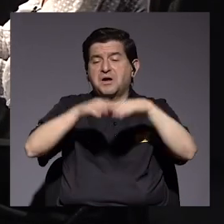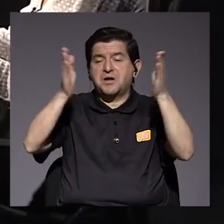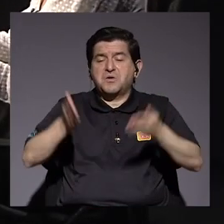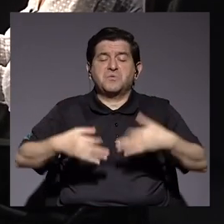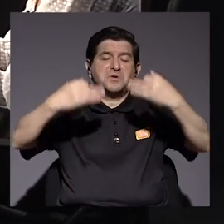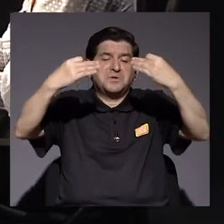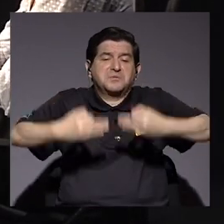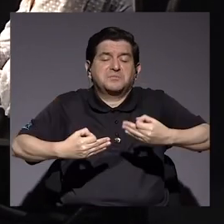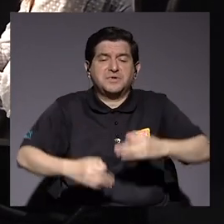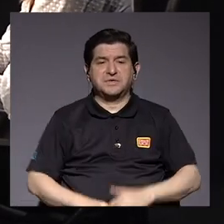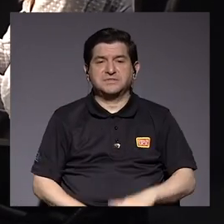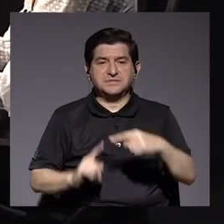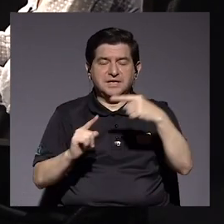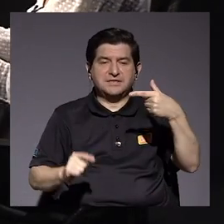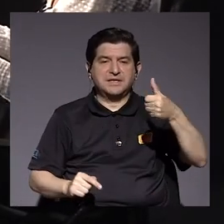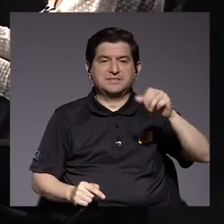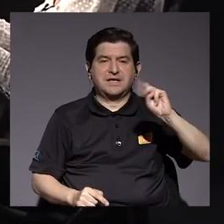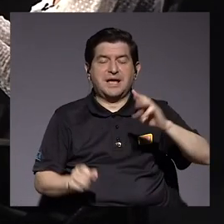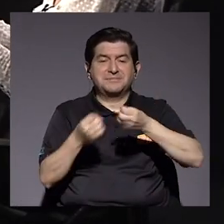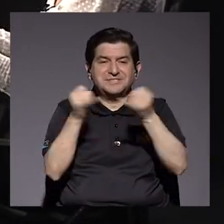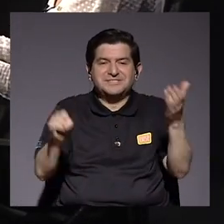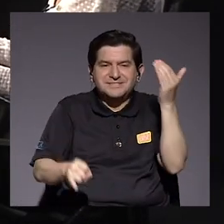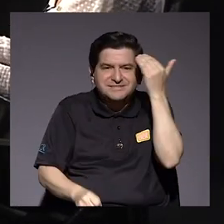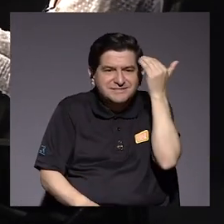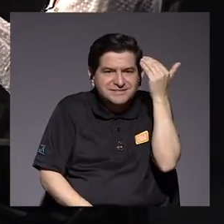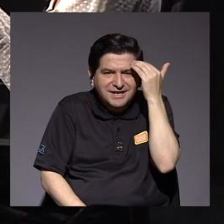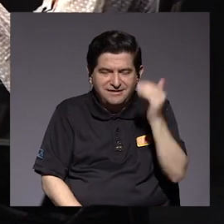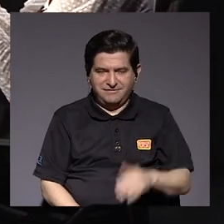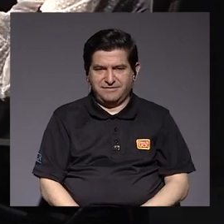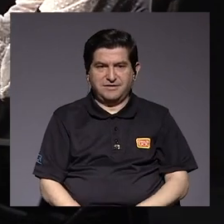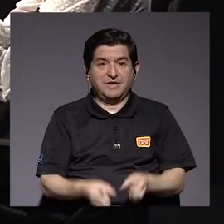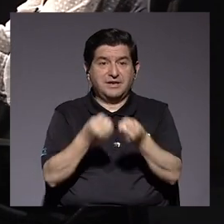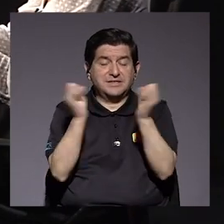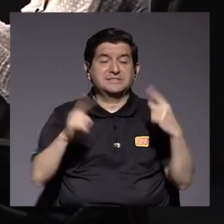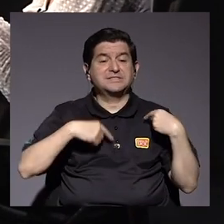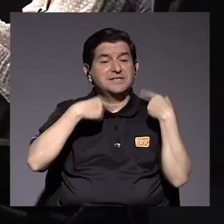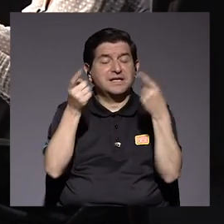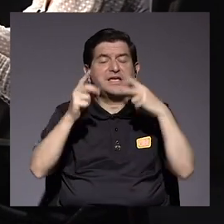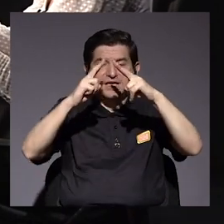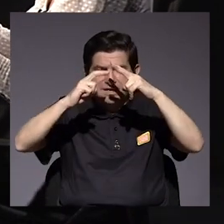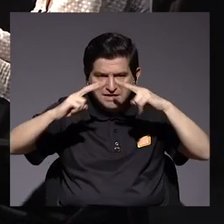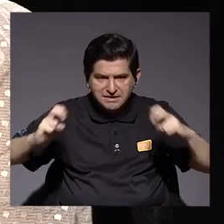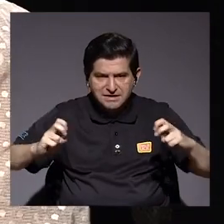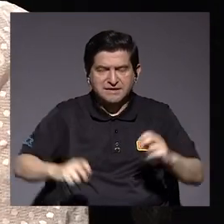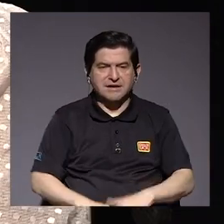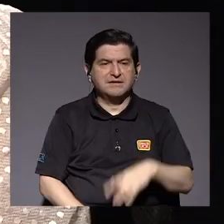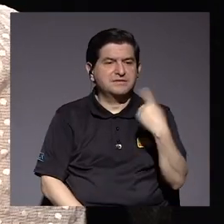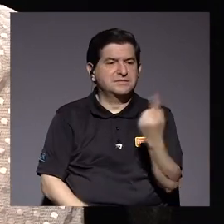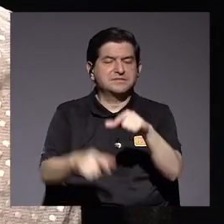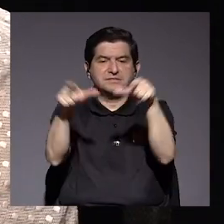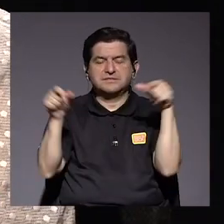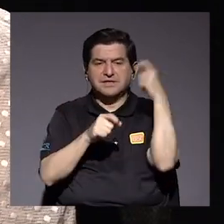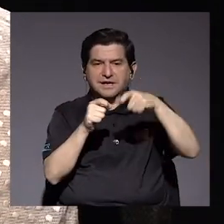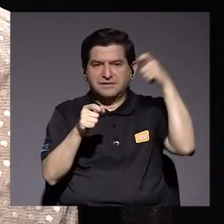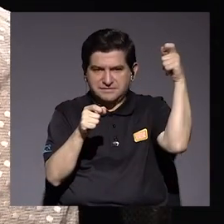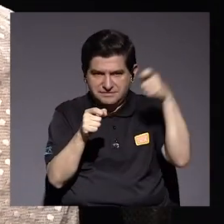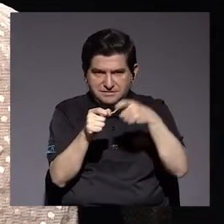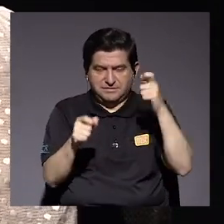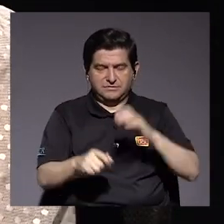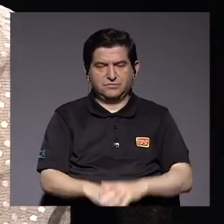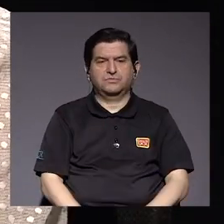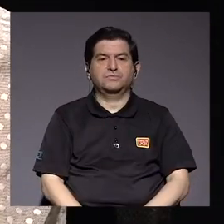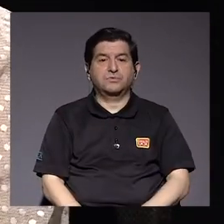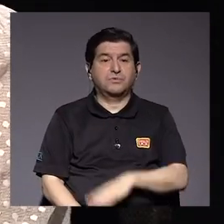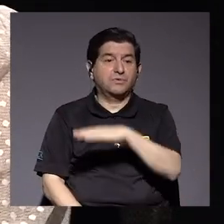tomando decisiones desde el GAM sin conocer y sin ir a hacer los análisis de cada zona específicamente